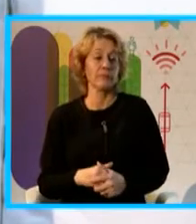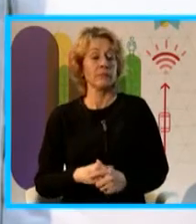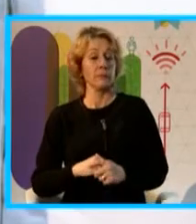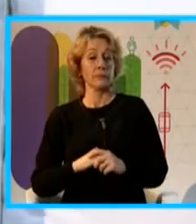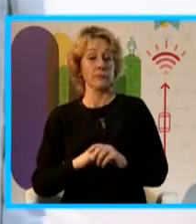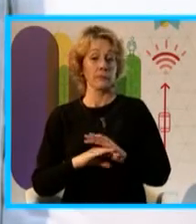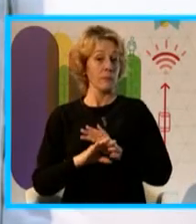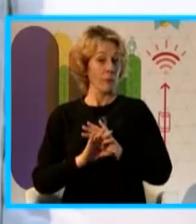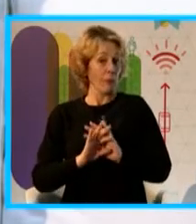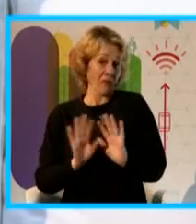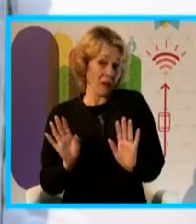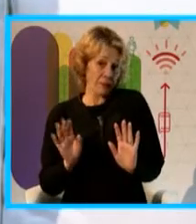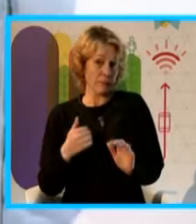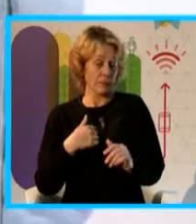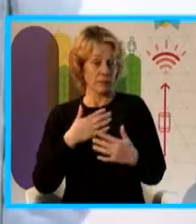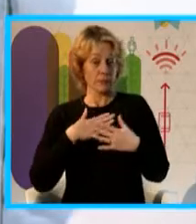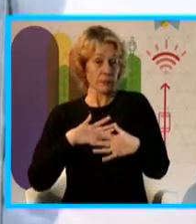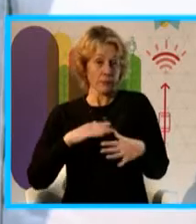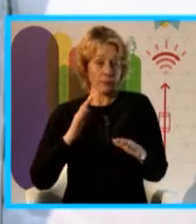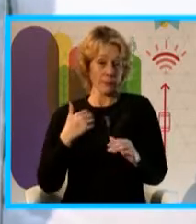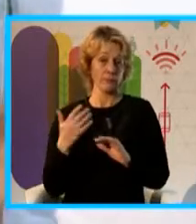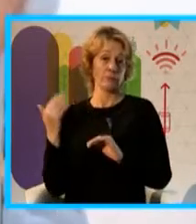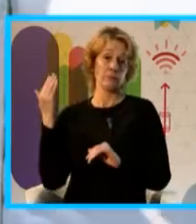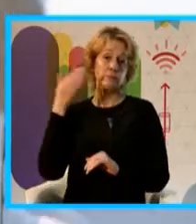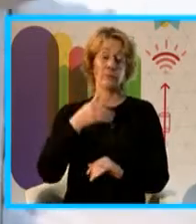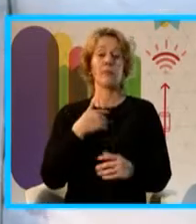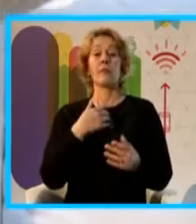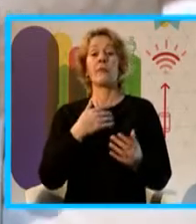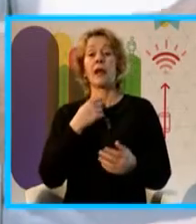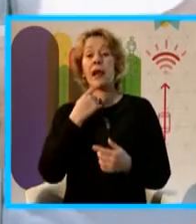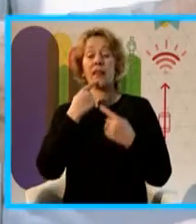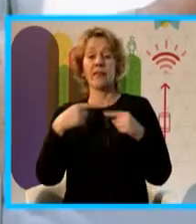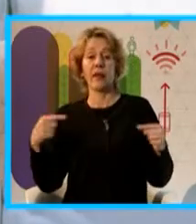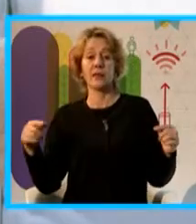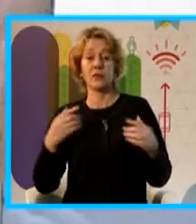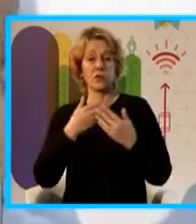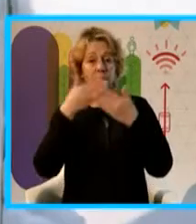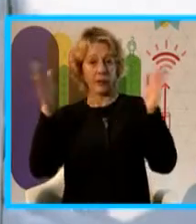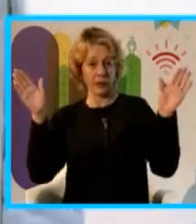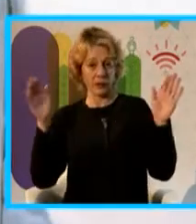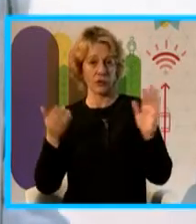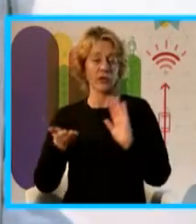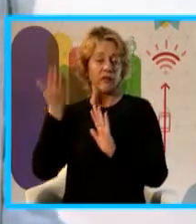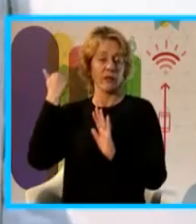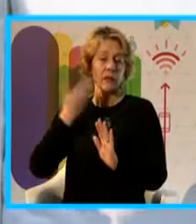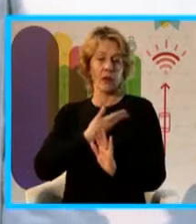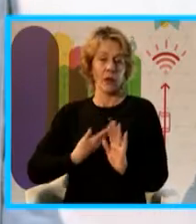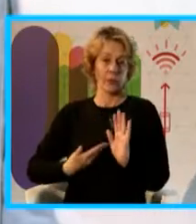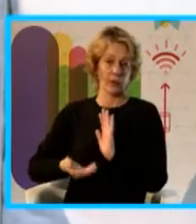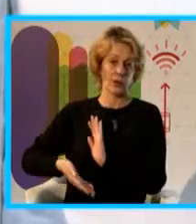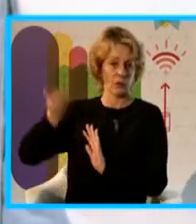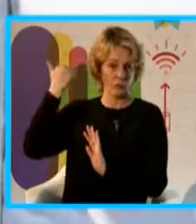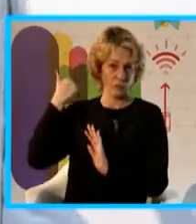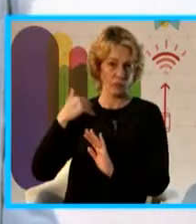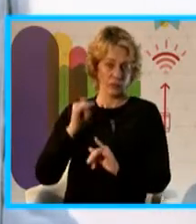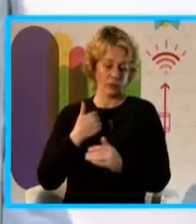En realidad, nosotros ya estábamos trabajando con la gente de datos abiertos desde el gobierno anterior, porque como teníamos los equipos y teníamos